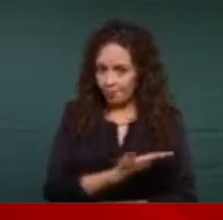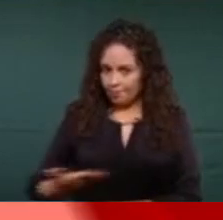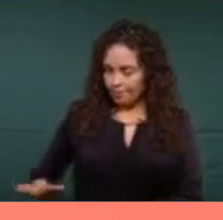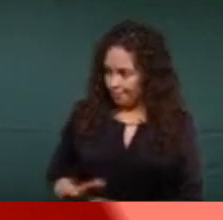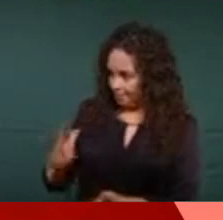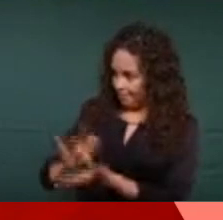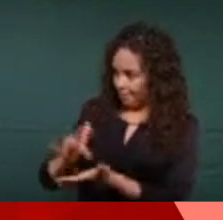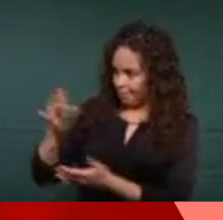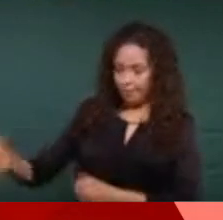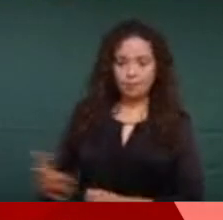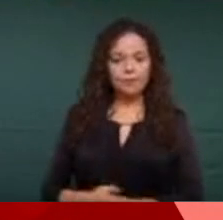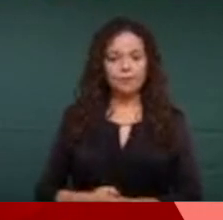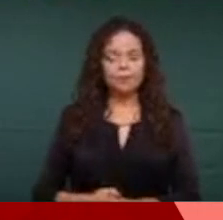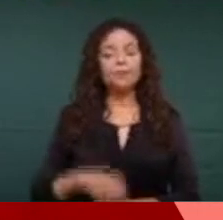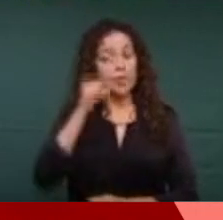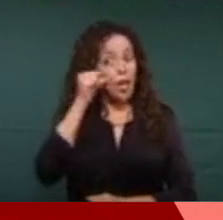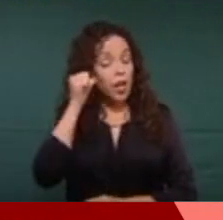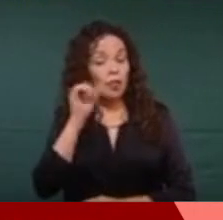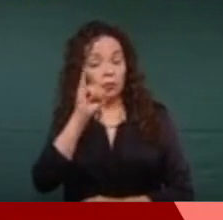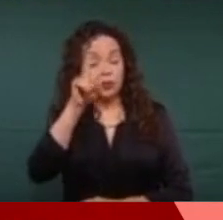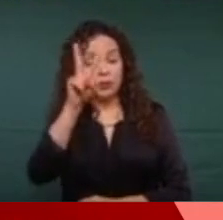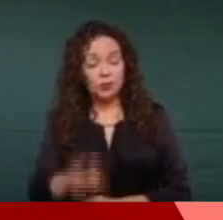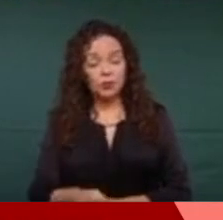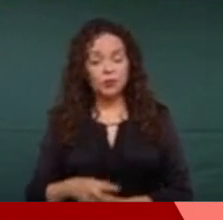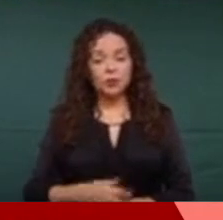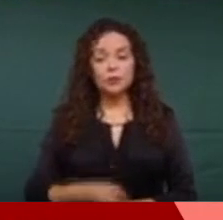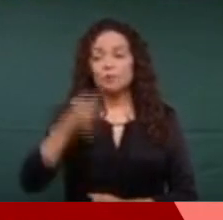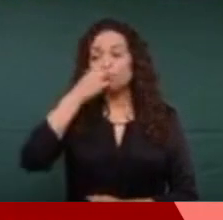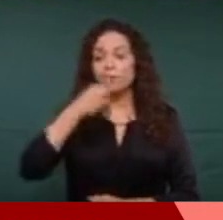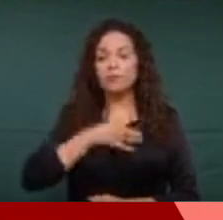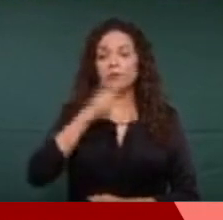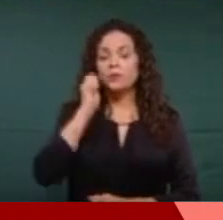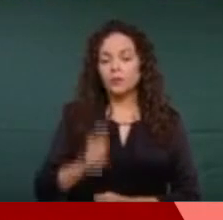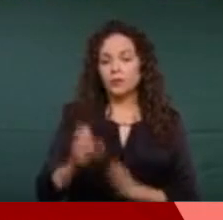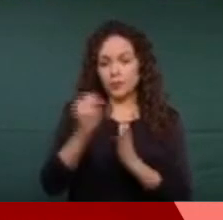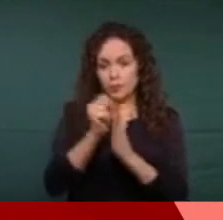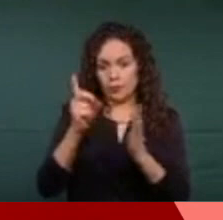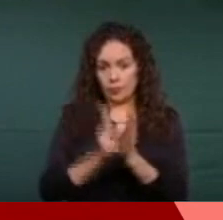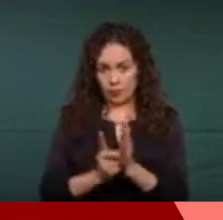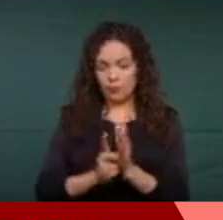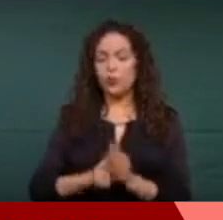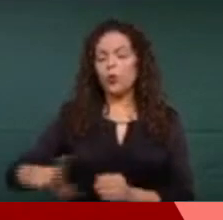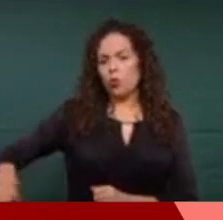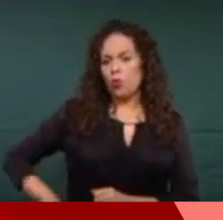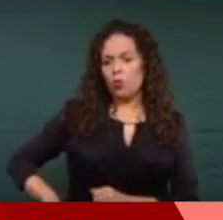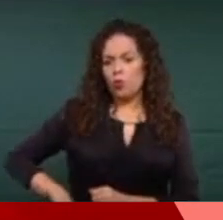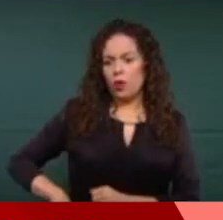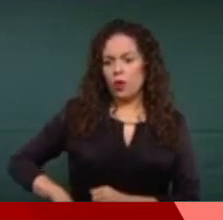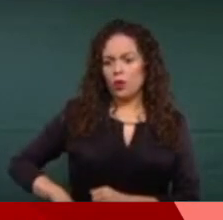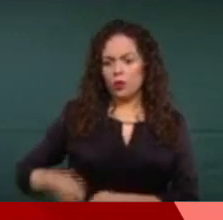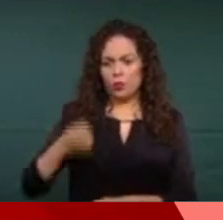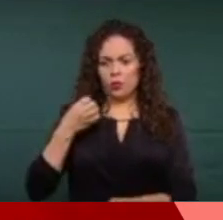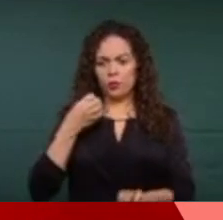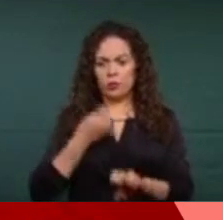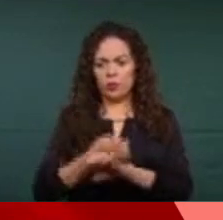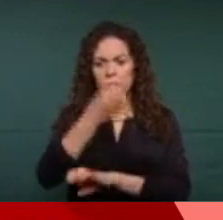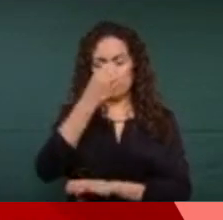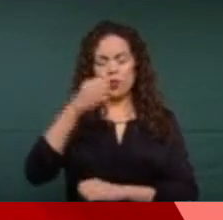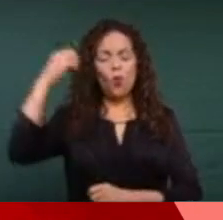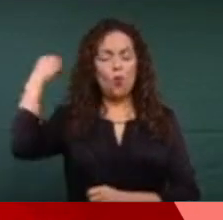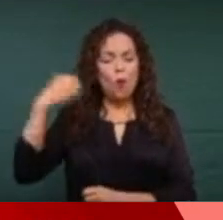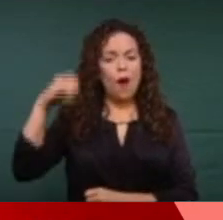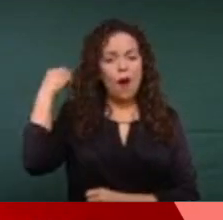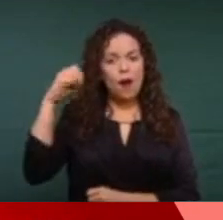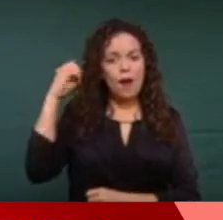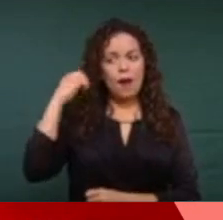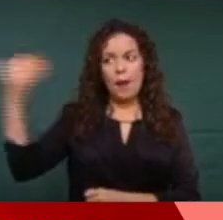Efectivamente, el día de ayer recibimos la solicitud del gobierno del estado de Oaxaca,